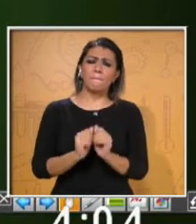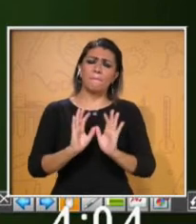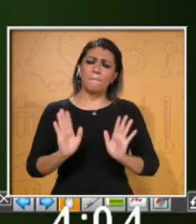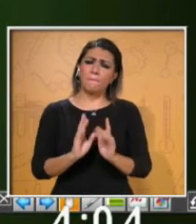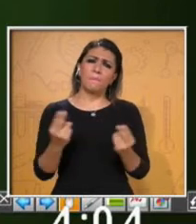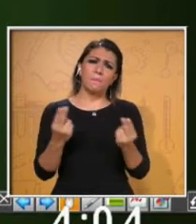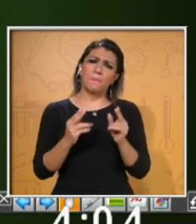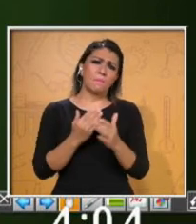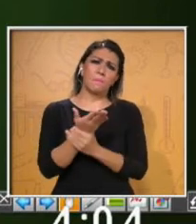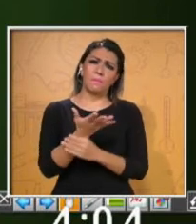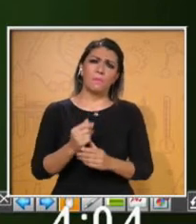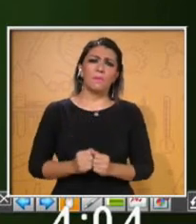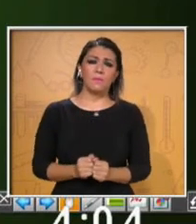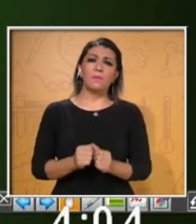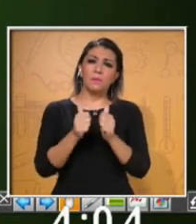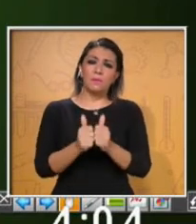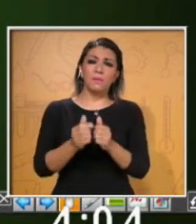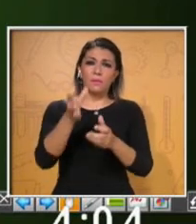y aprendamos.